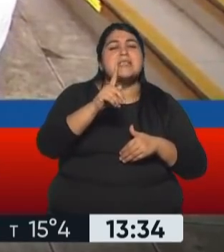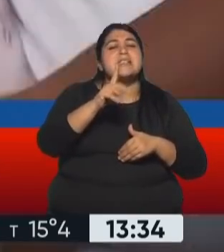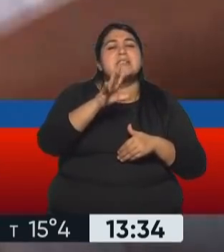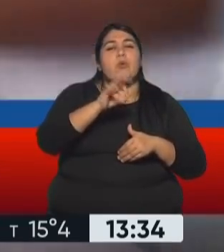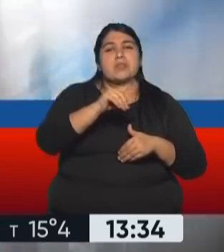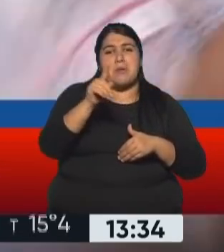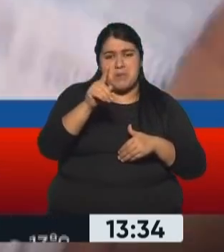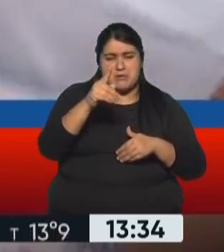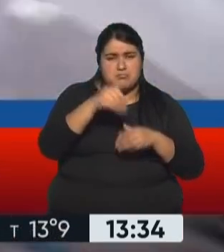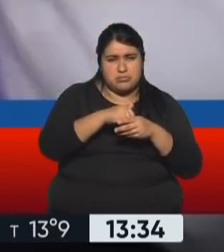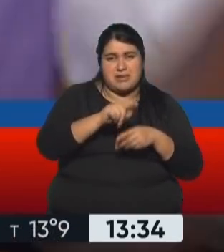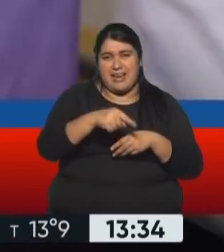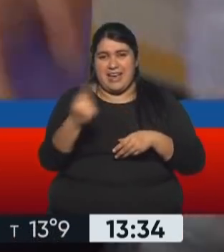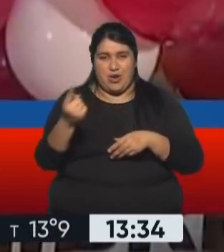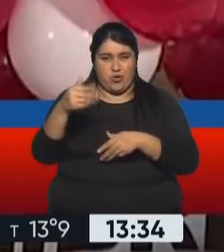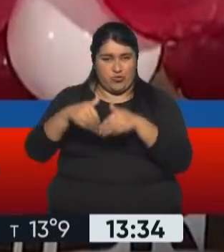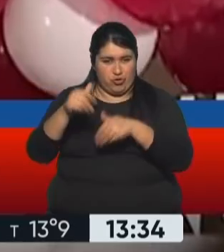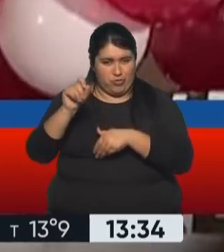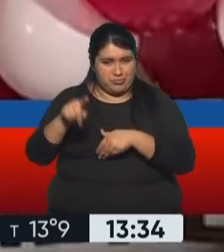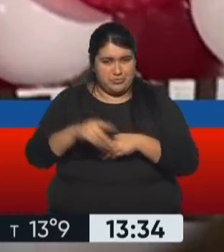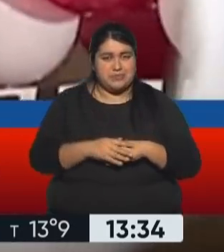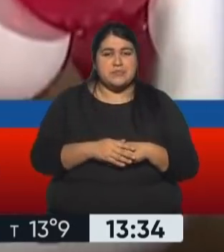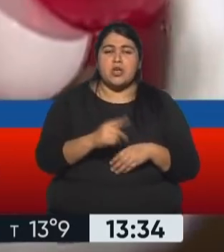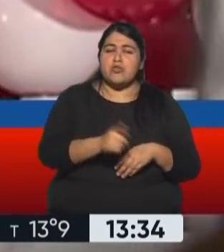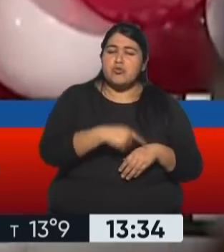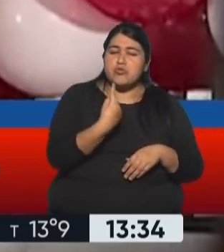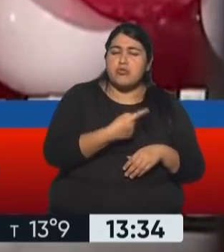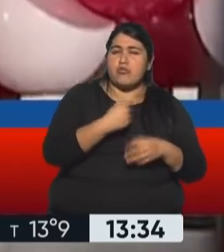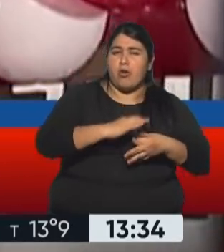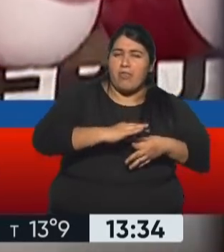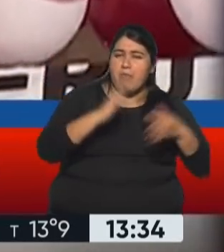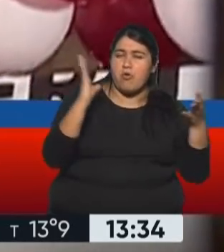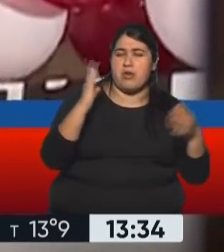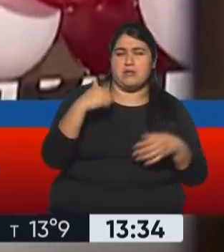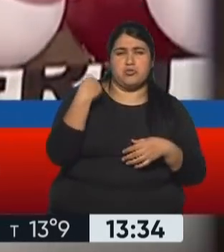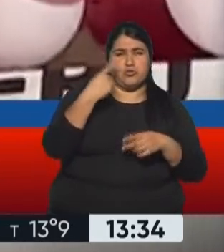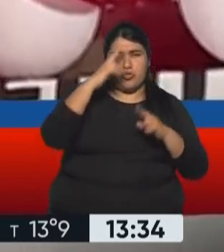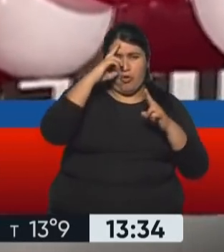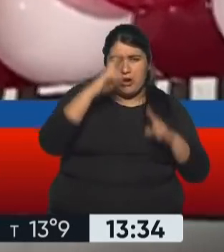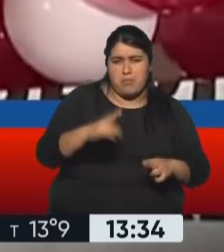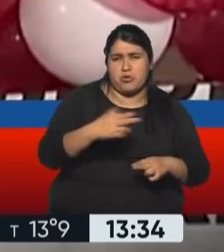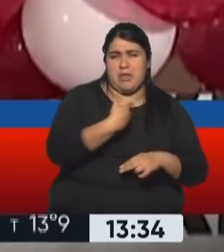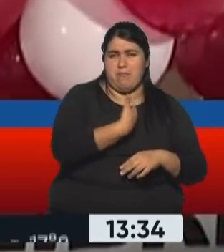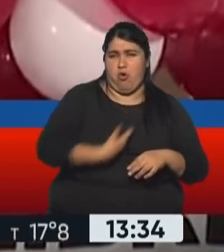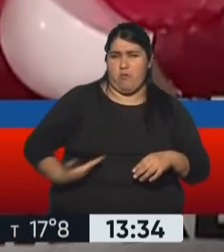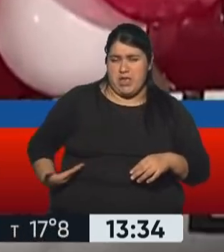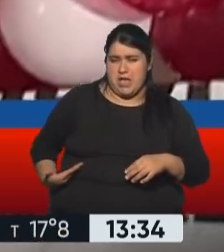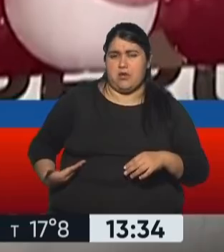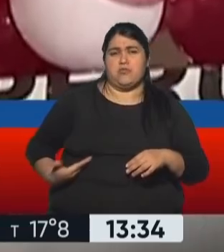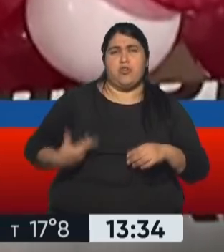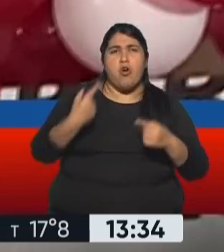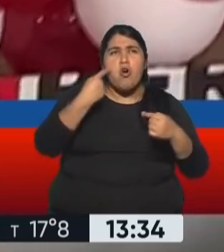a Keiko Fujimori de Fuerza Popular. Somos democráticos, respetamos la gobernabilidad, la